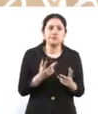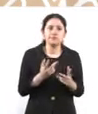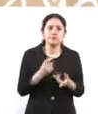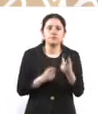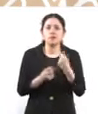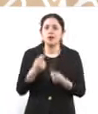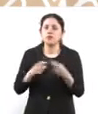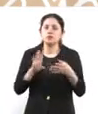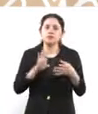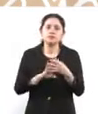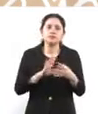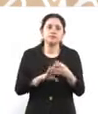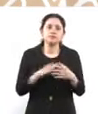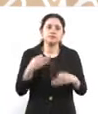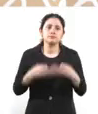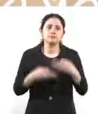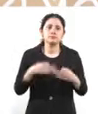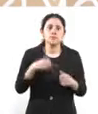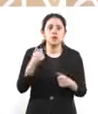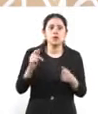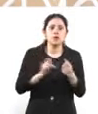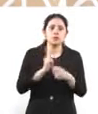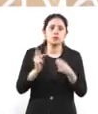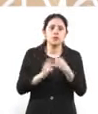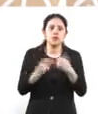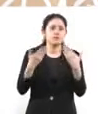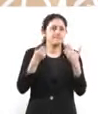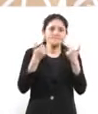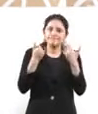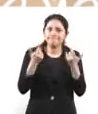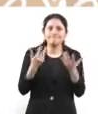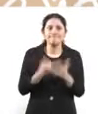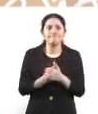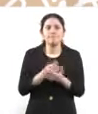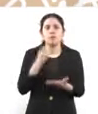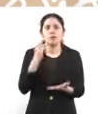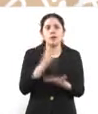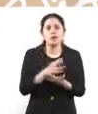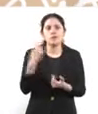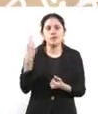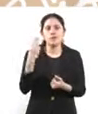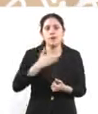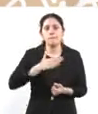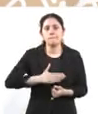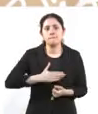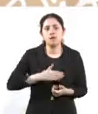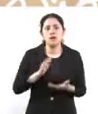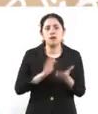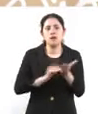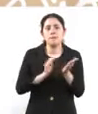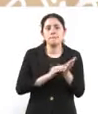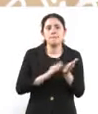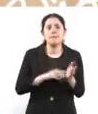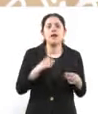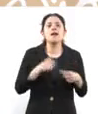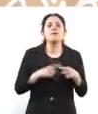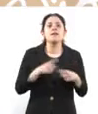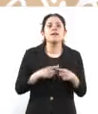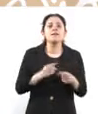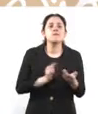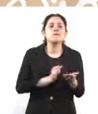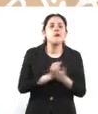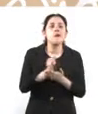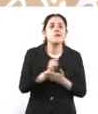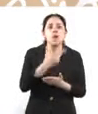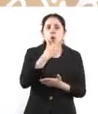oficiosa en otros lugares del mundo no existe y toda es justificada y depende del criterio del juez. No tendría